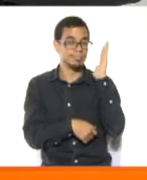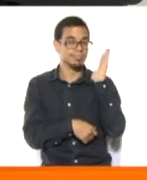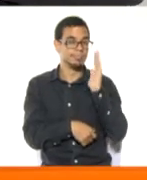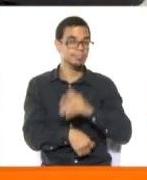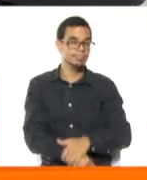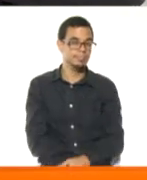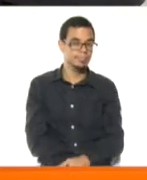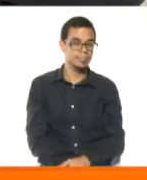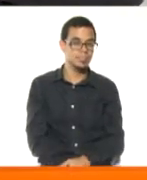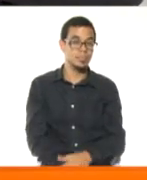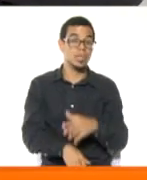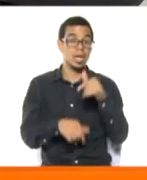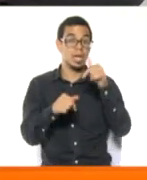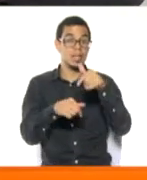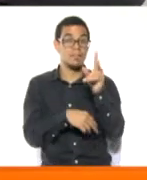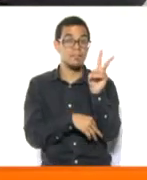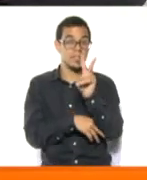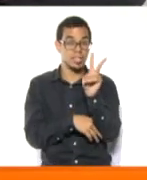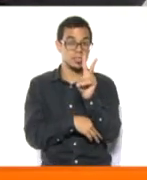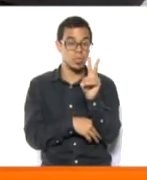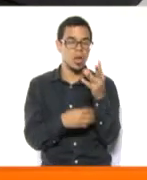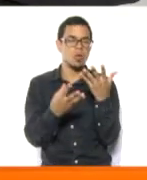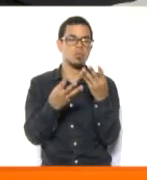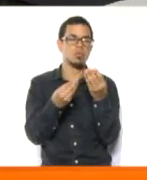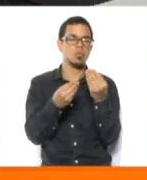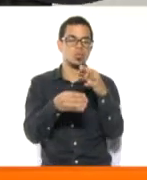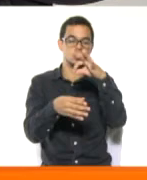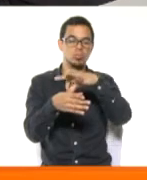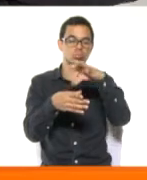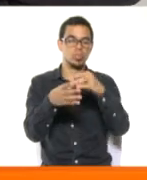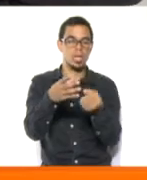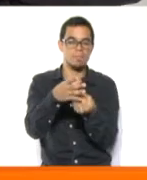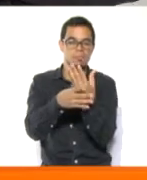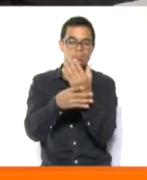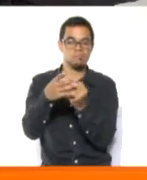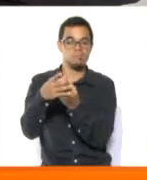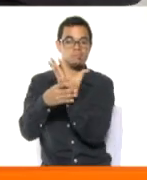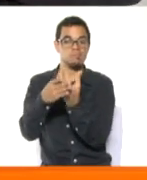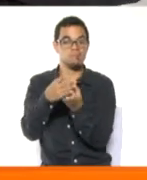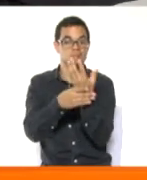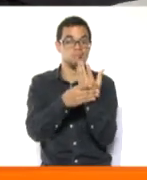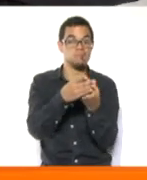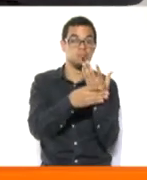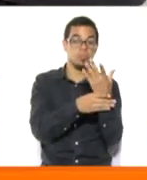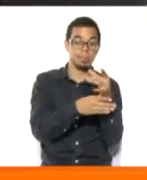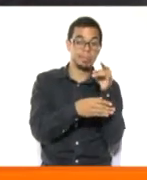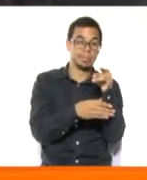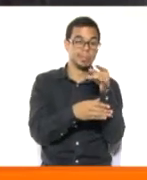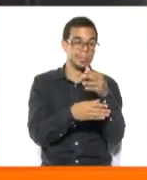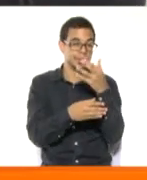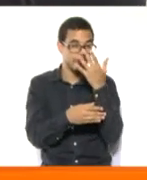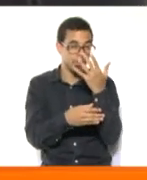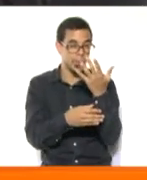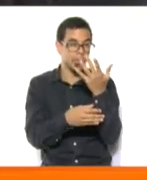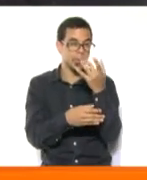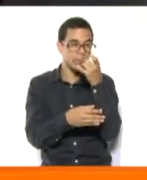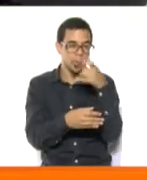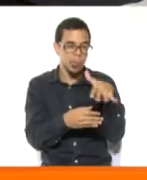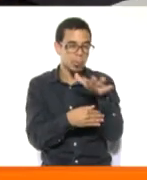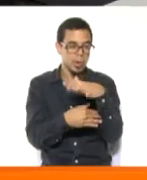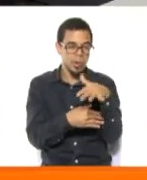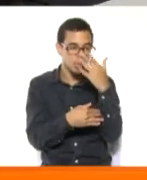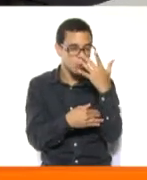país Venezuela cuenta con diversas plantas medicinales. Y esto, nuestros ancestros tomaron ese conocimiento de nuestra hermosa